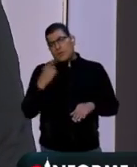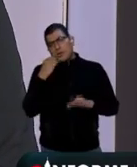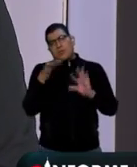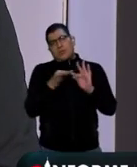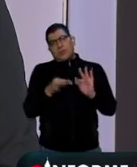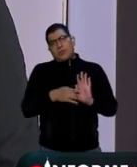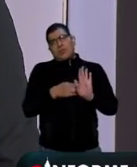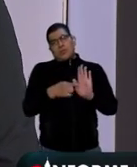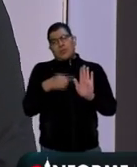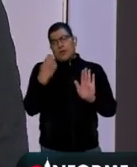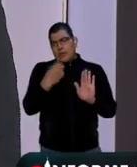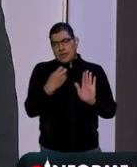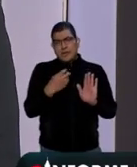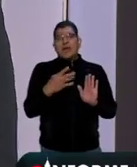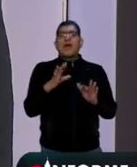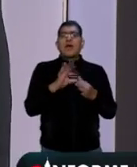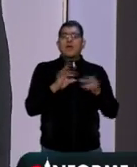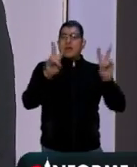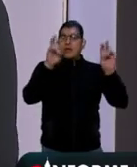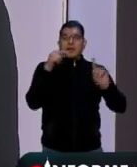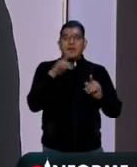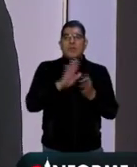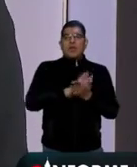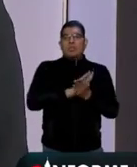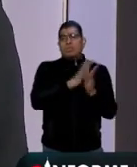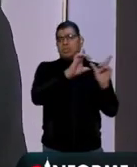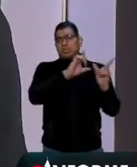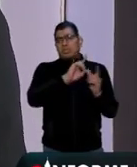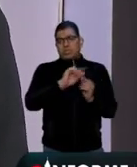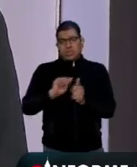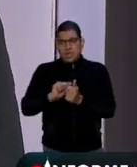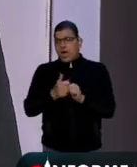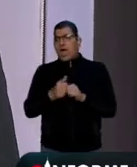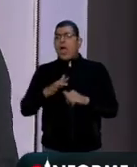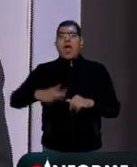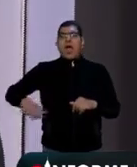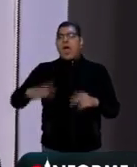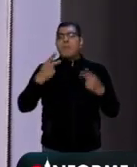porque justamente hablan de una degradación de la práctica periodística.